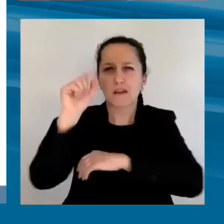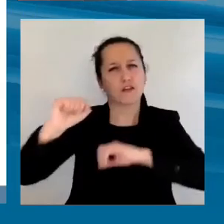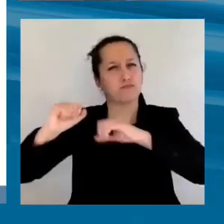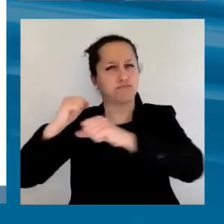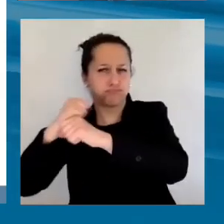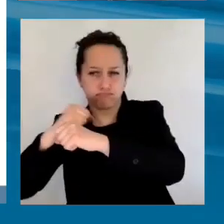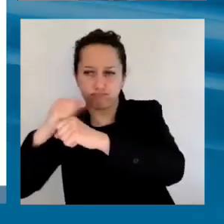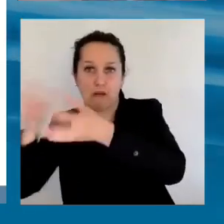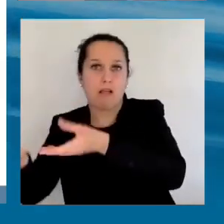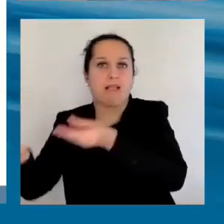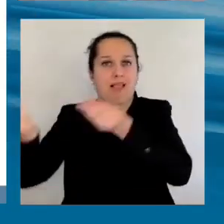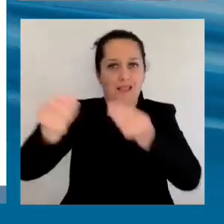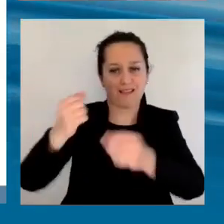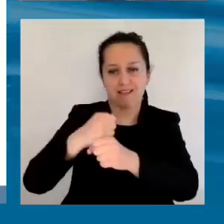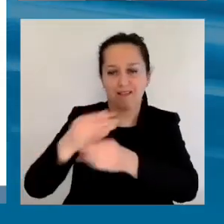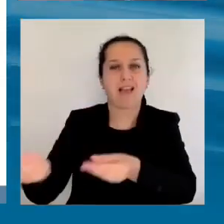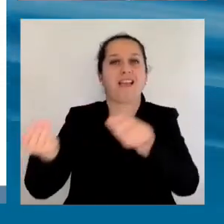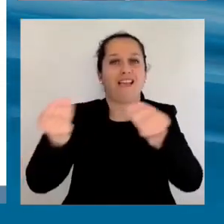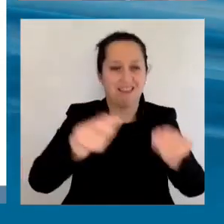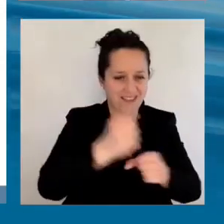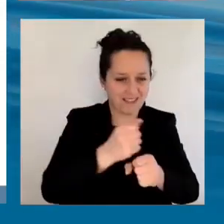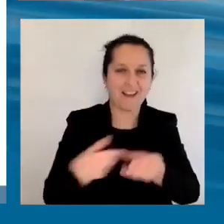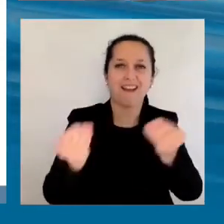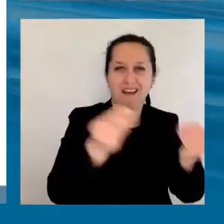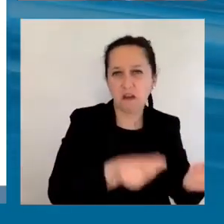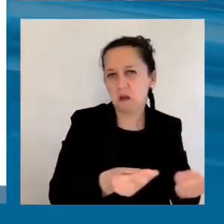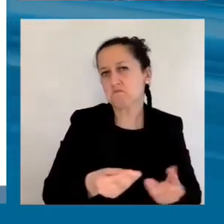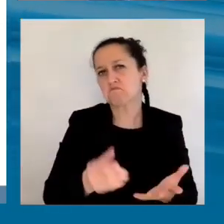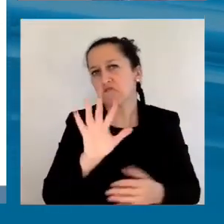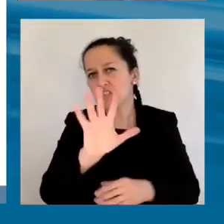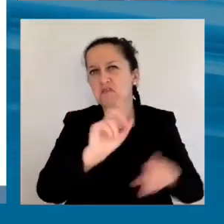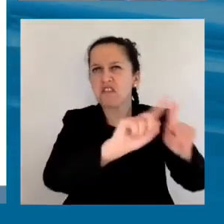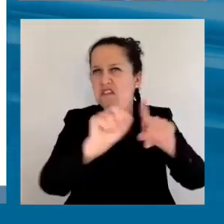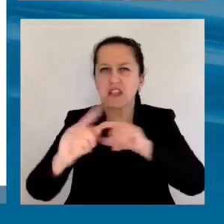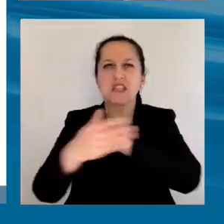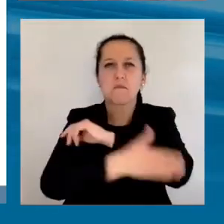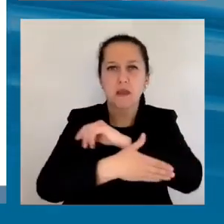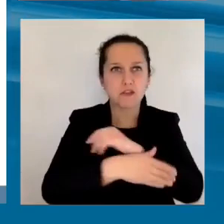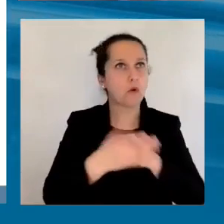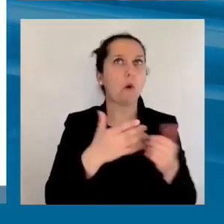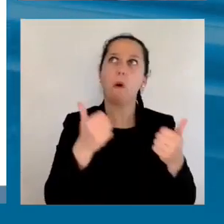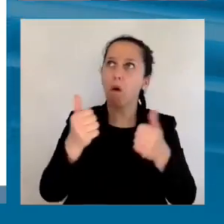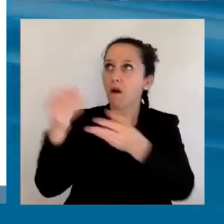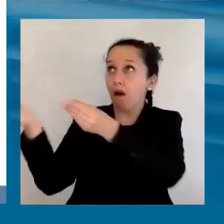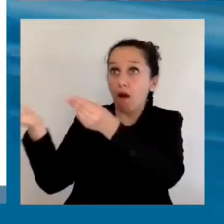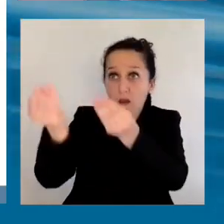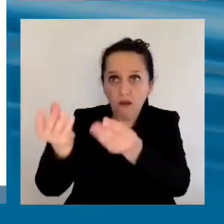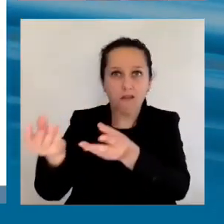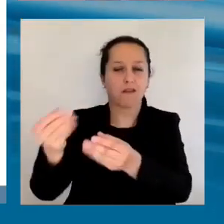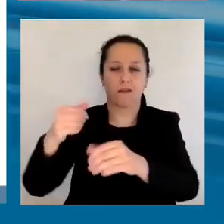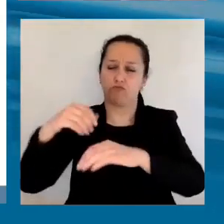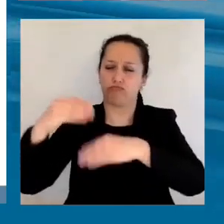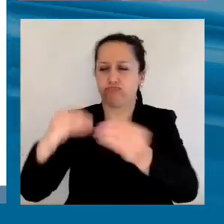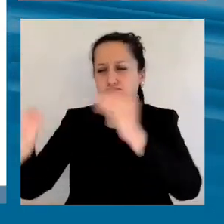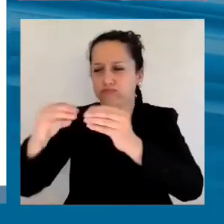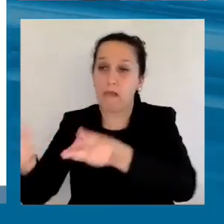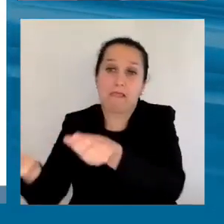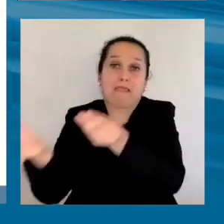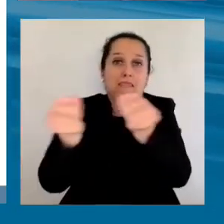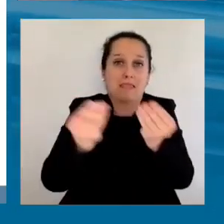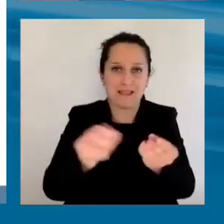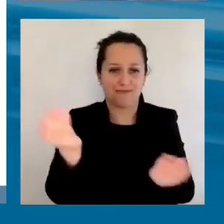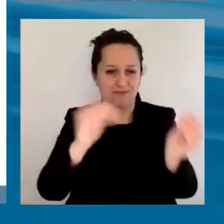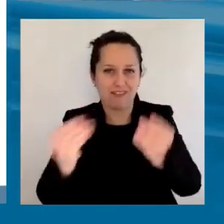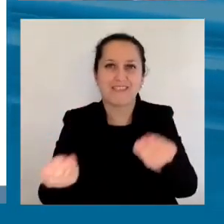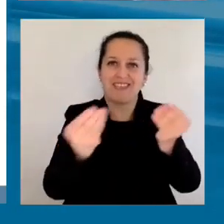Se celebraba la fragmentación de la producción en el buen sentido de que al fragmentarse esa producción quería decir que cada componente,